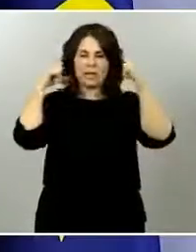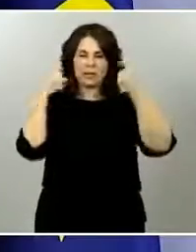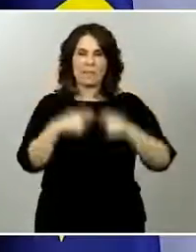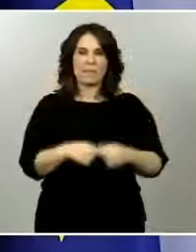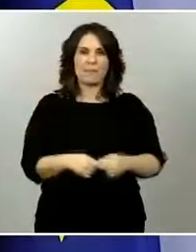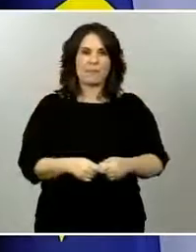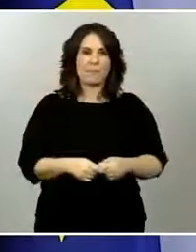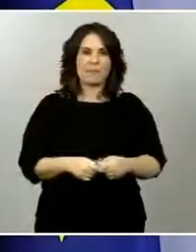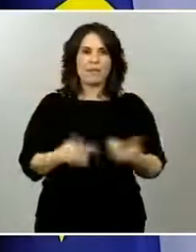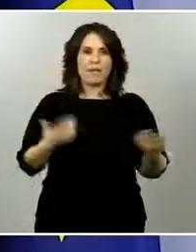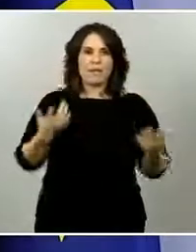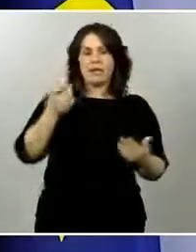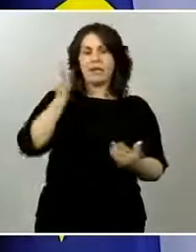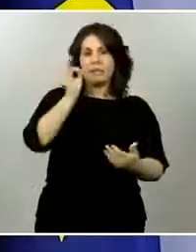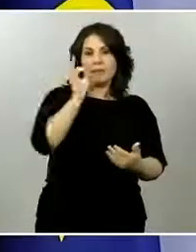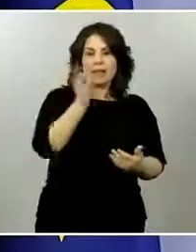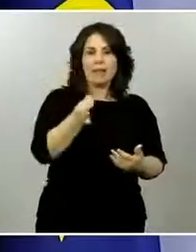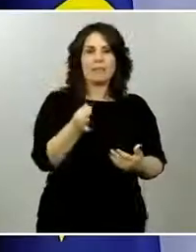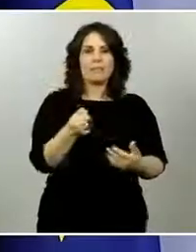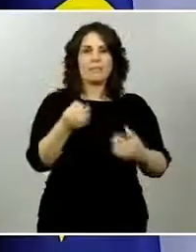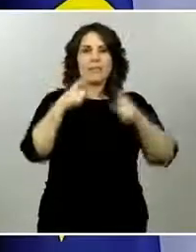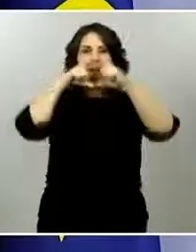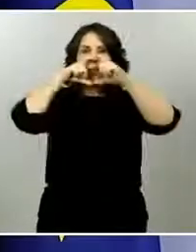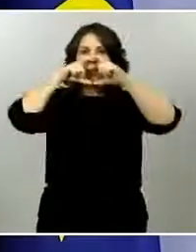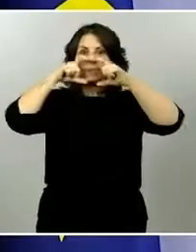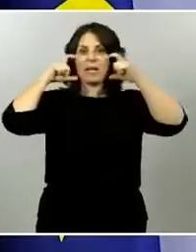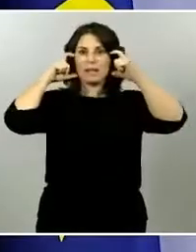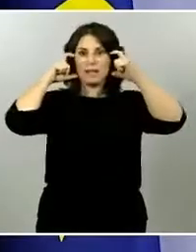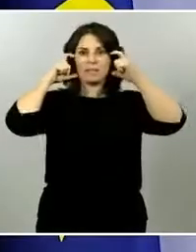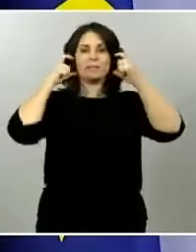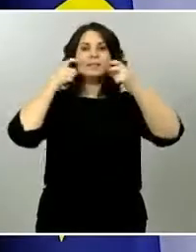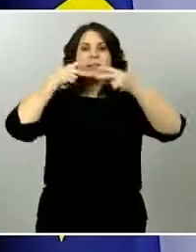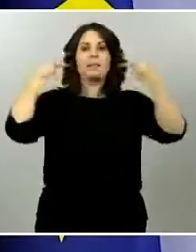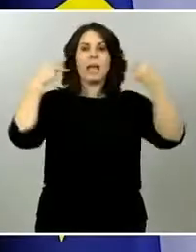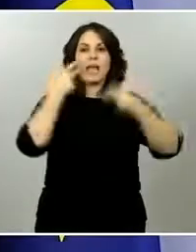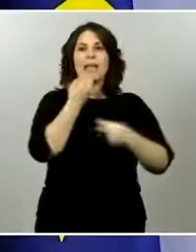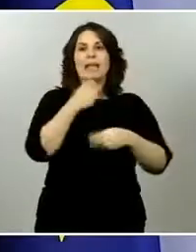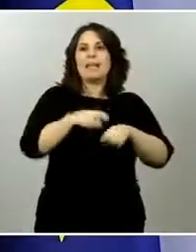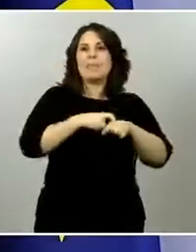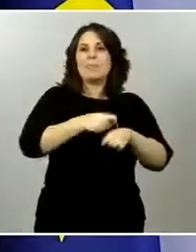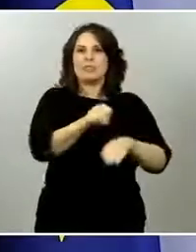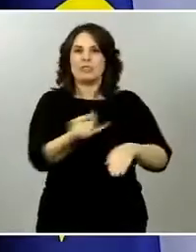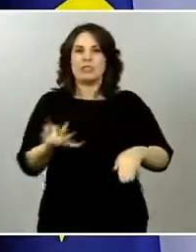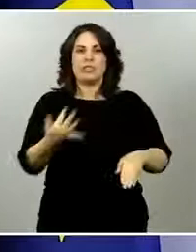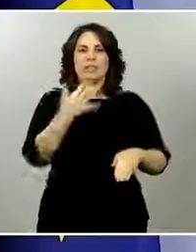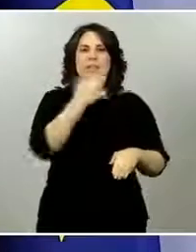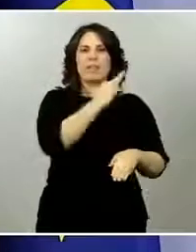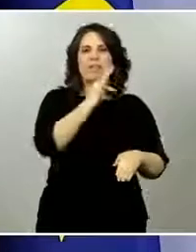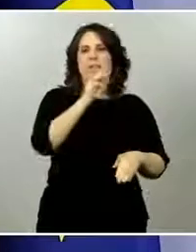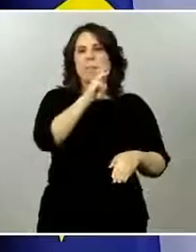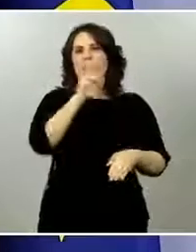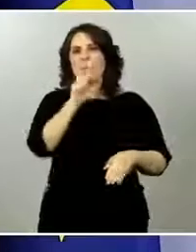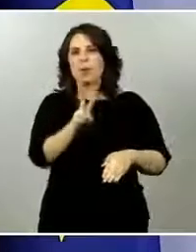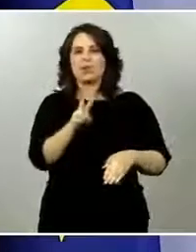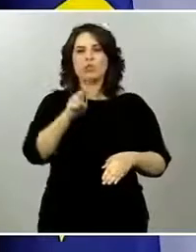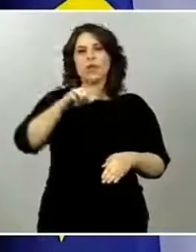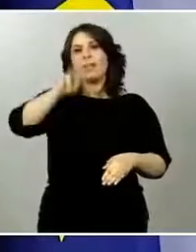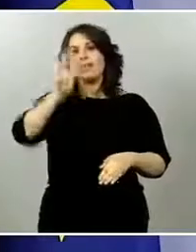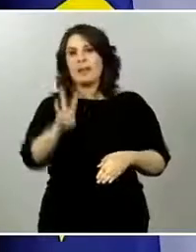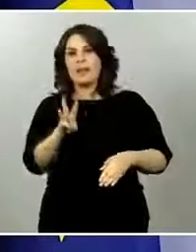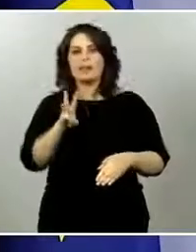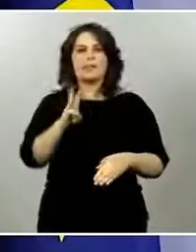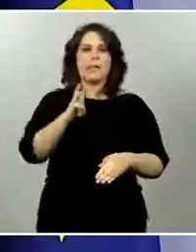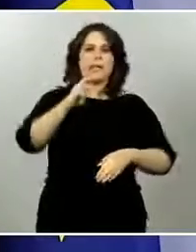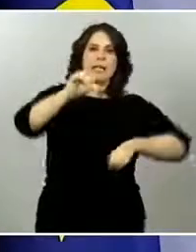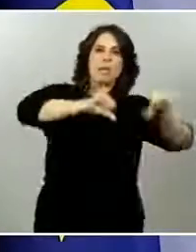pueden cumplir las medidas que venimos señalando como esenciales en la distancia interpersonal en particular. Es también cierto que hay que